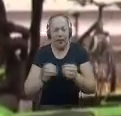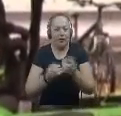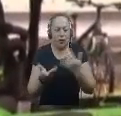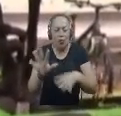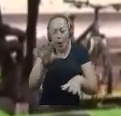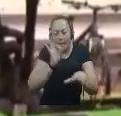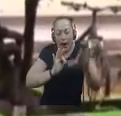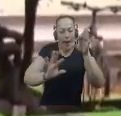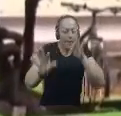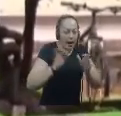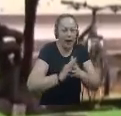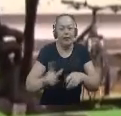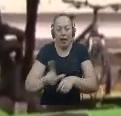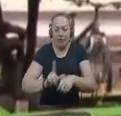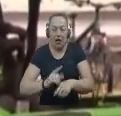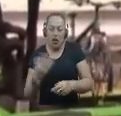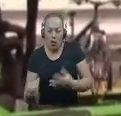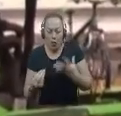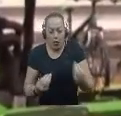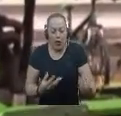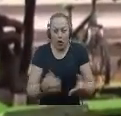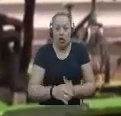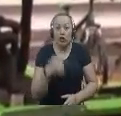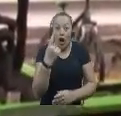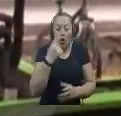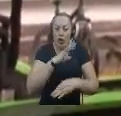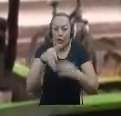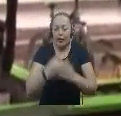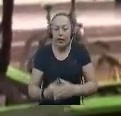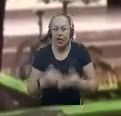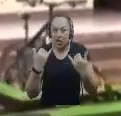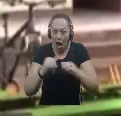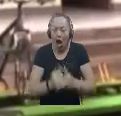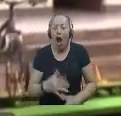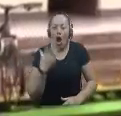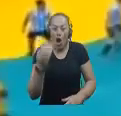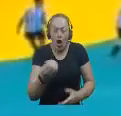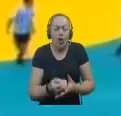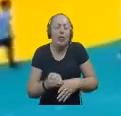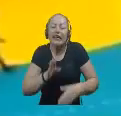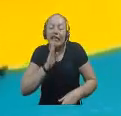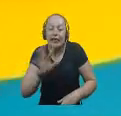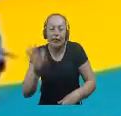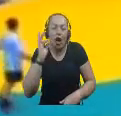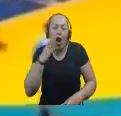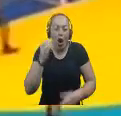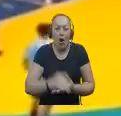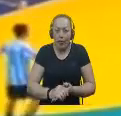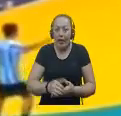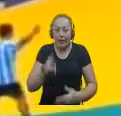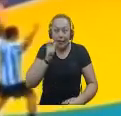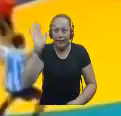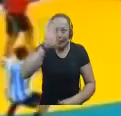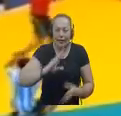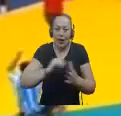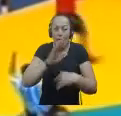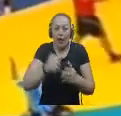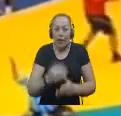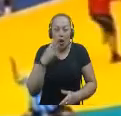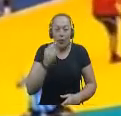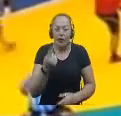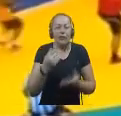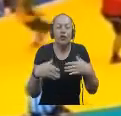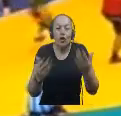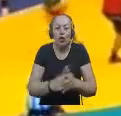de liga Y tenemos uno ya como selección Caldas que es el joven Santiago Andrés Pachón En este momento va a participar en un